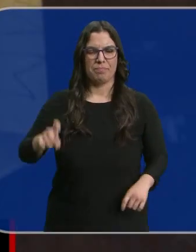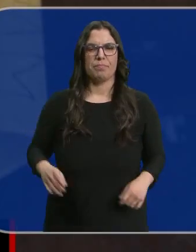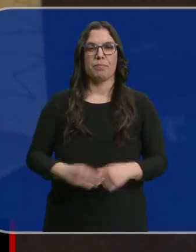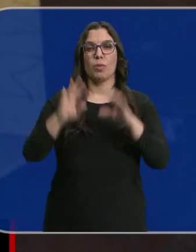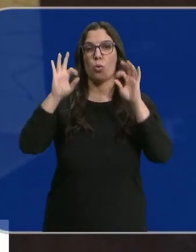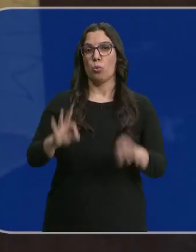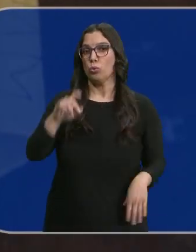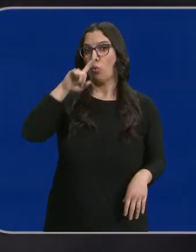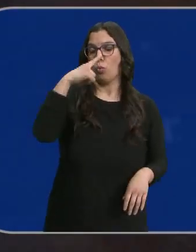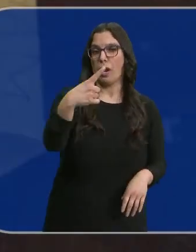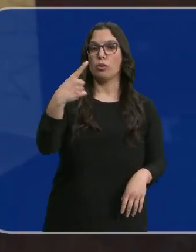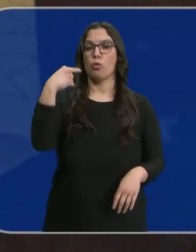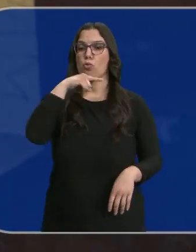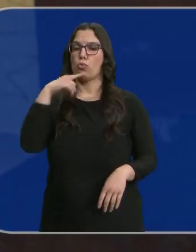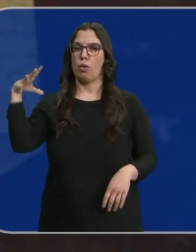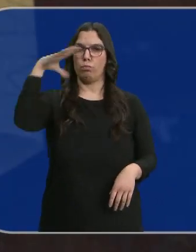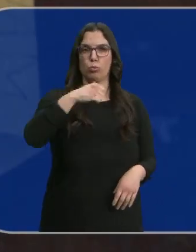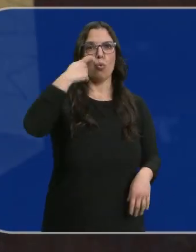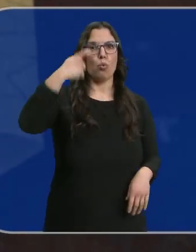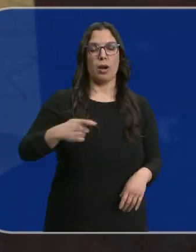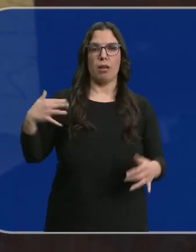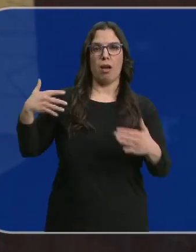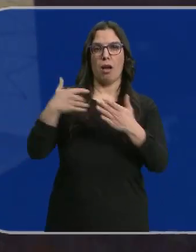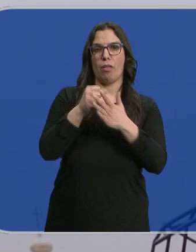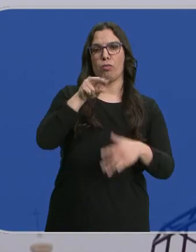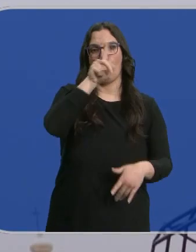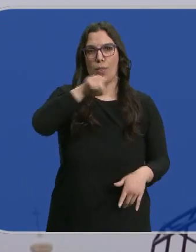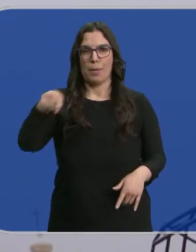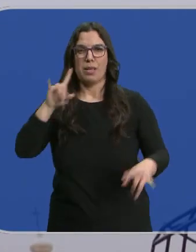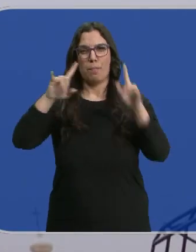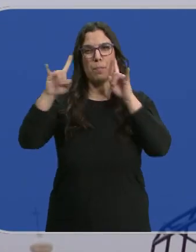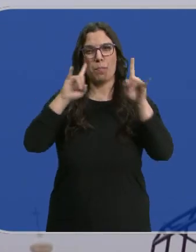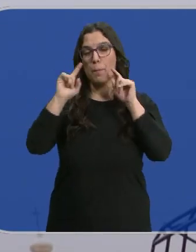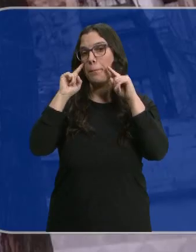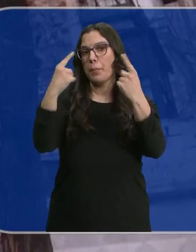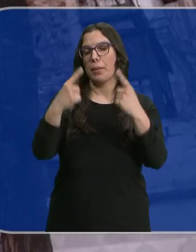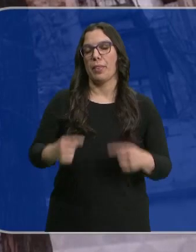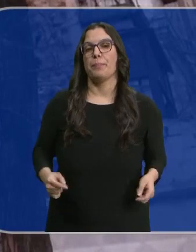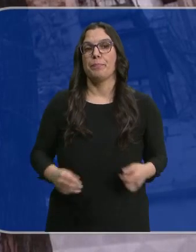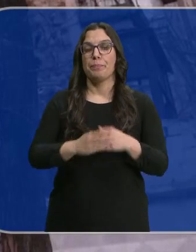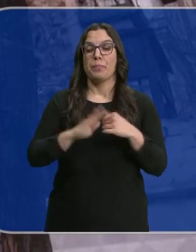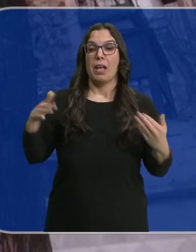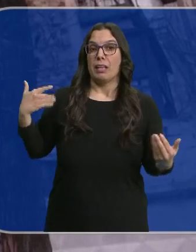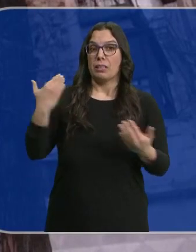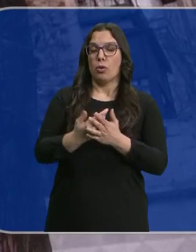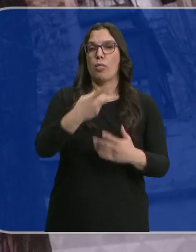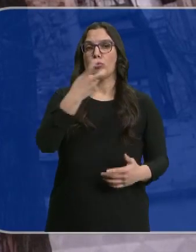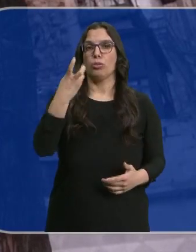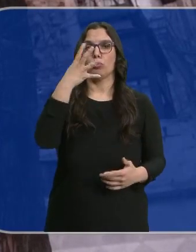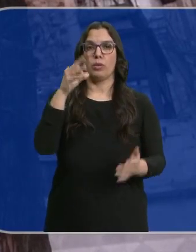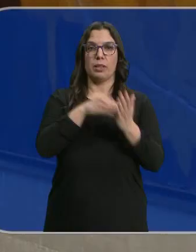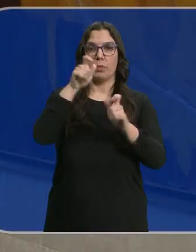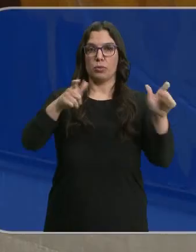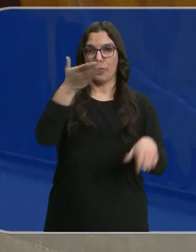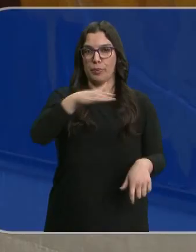Se cumple un año de la invasión rusa de Ucrania, 12 meses desde que sonaran por primera vez esas sirenas. En el camino, 240.000